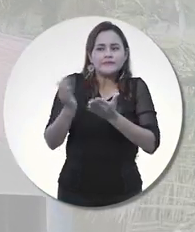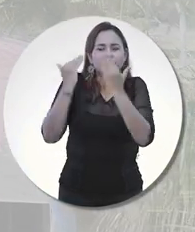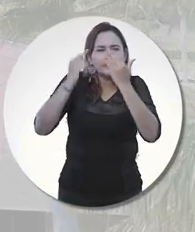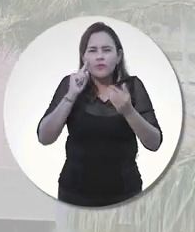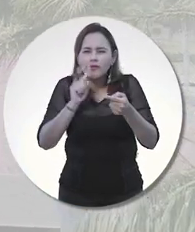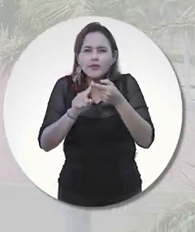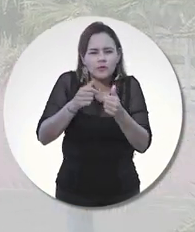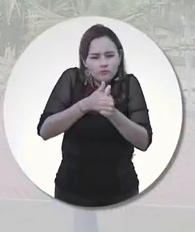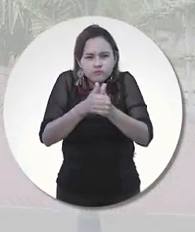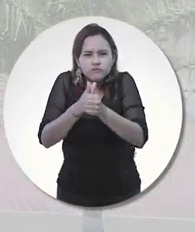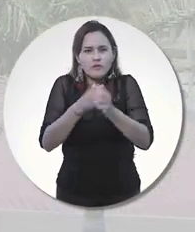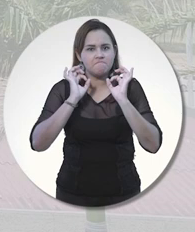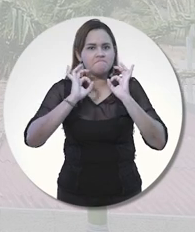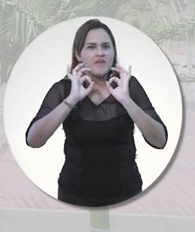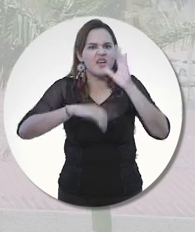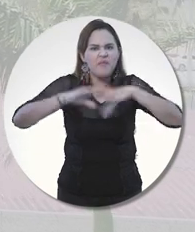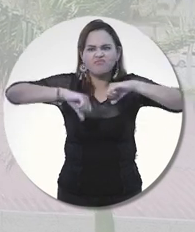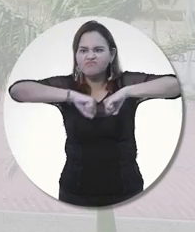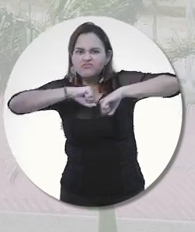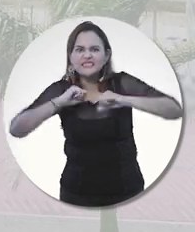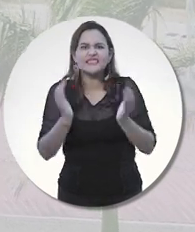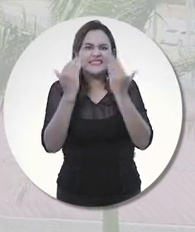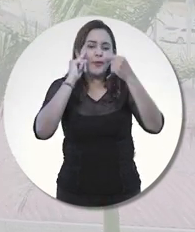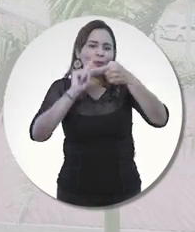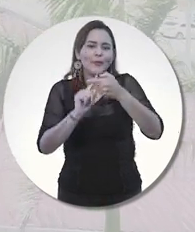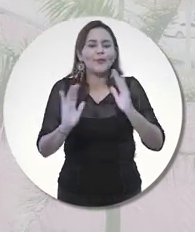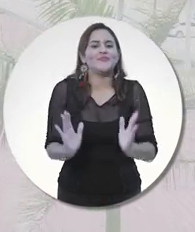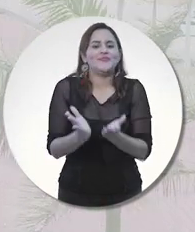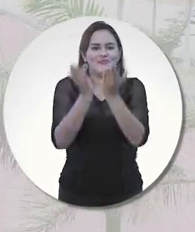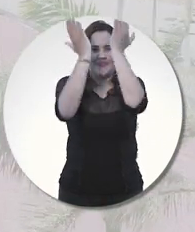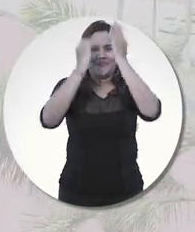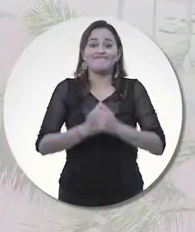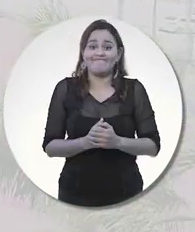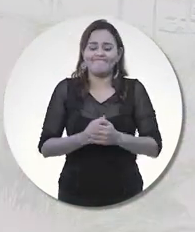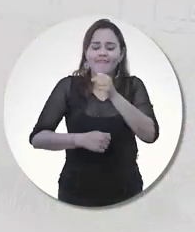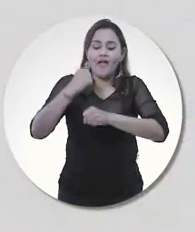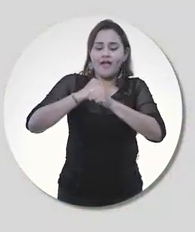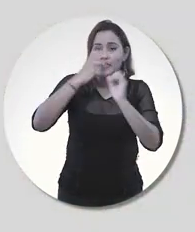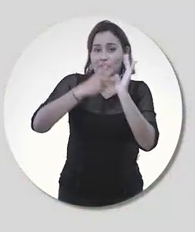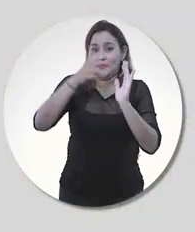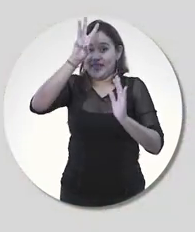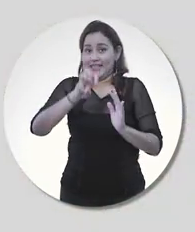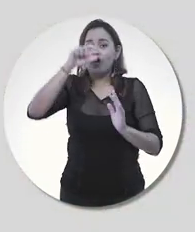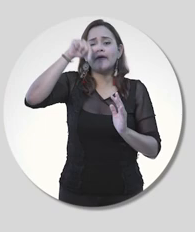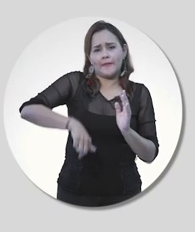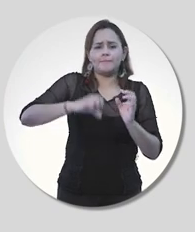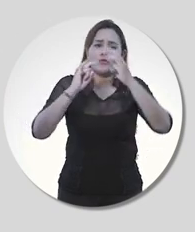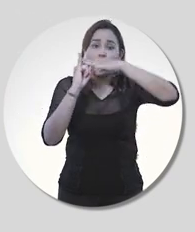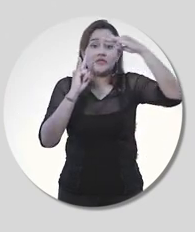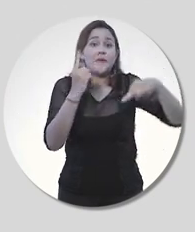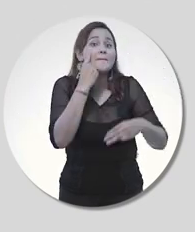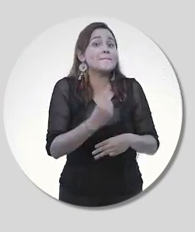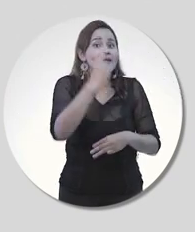propuestas e identificar un avance más significativo en los planes de mejoramiento. En 2018, Unimagdalena